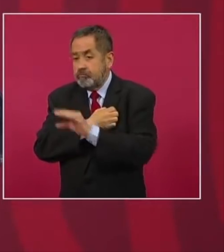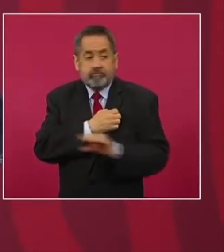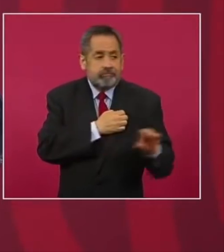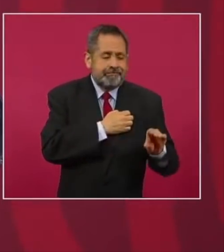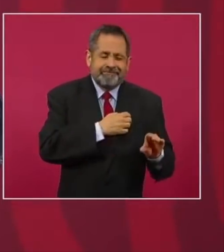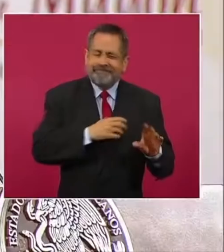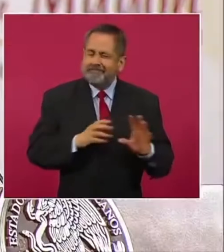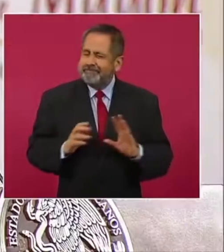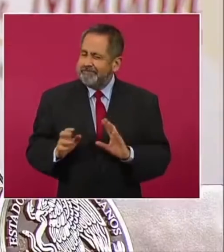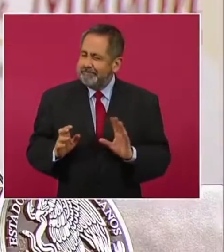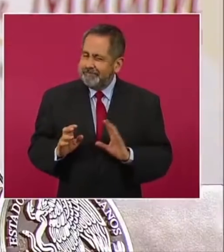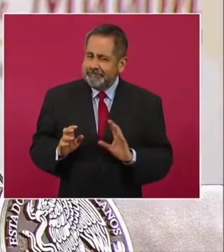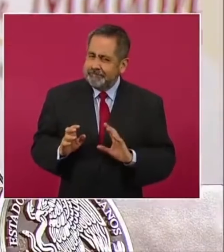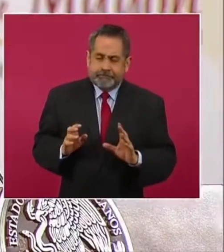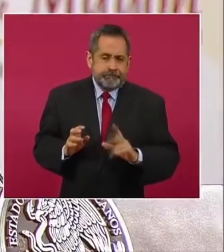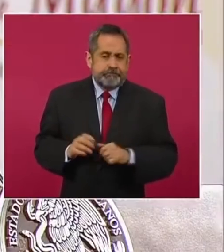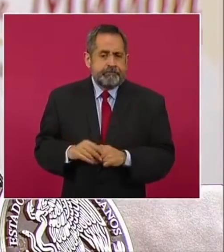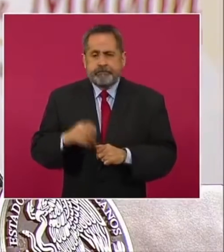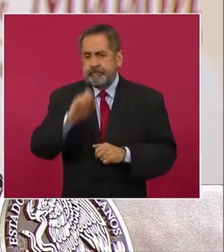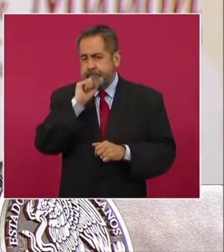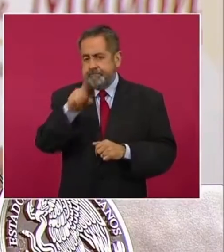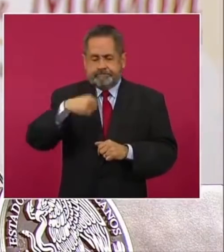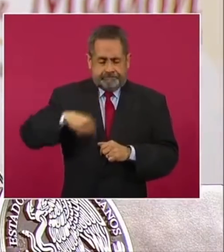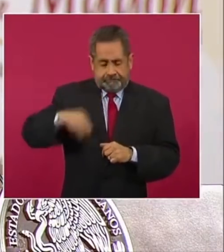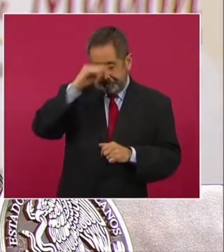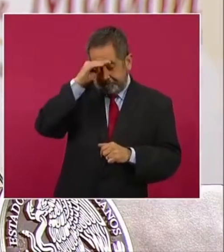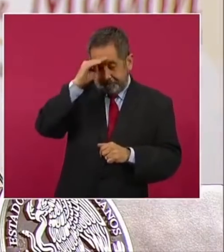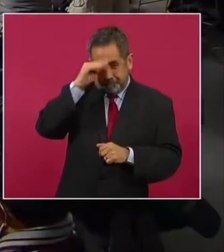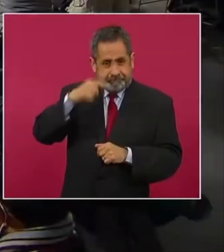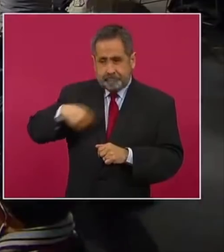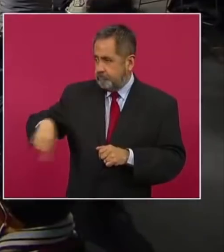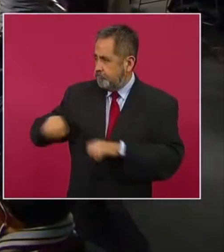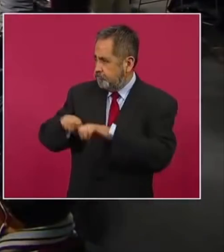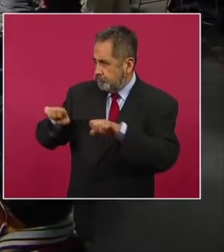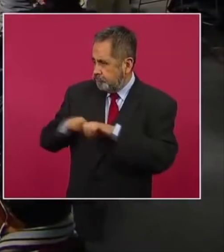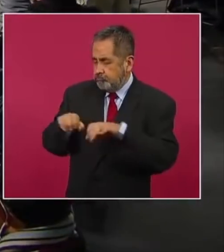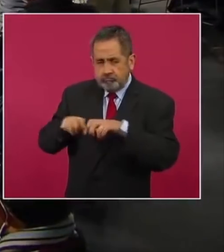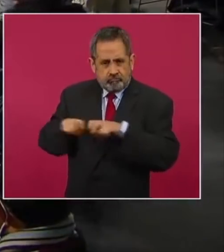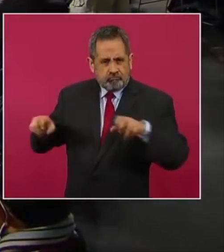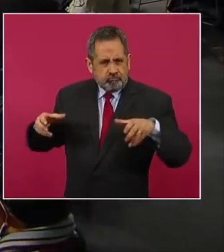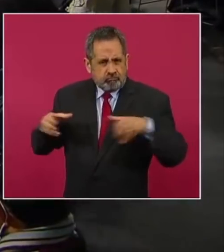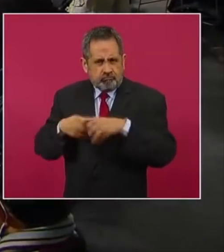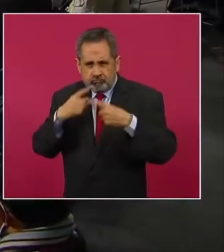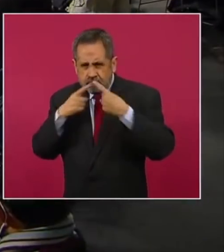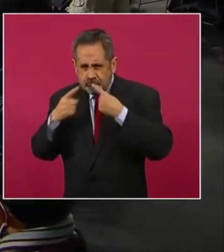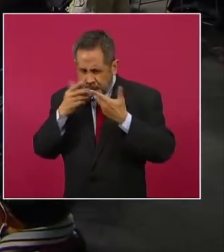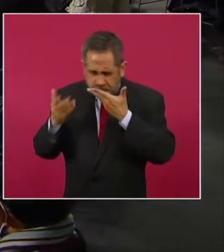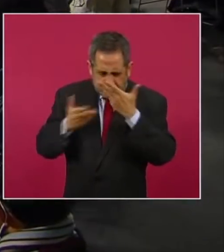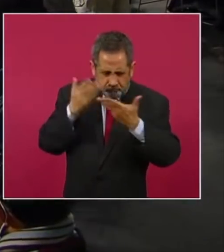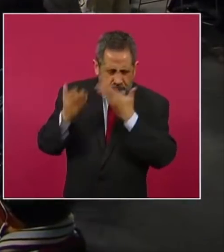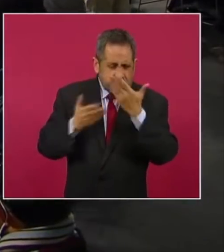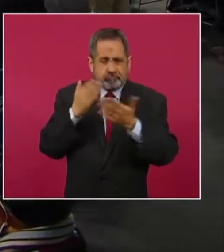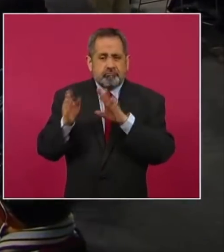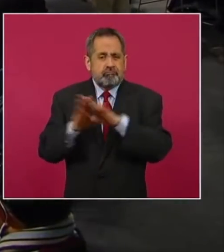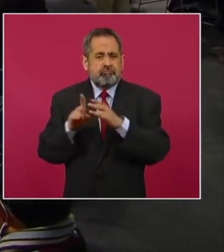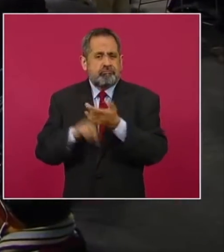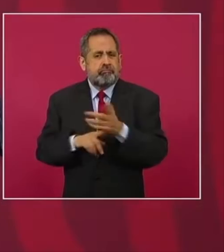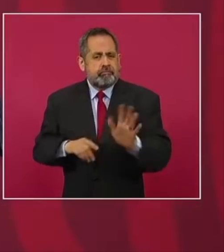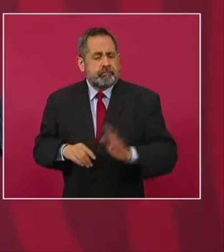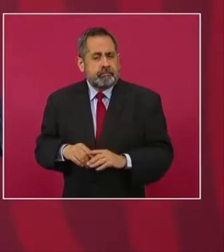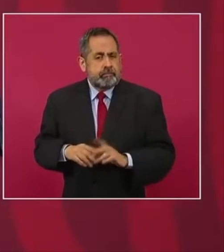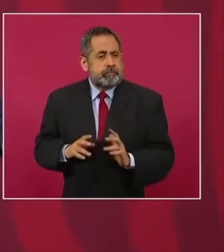también que hemos analizado este equipo de trabajo, analizado de manera interna, que no hay